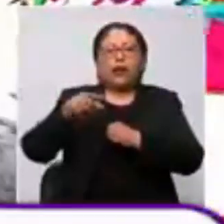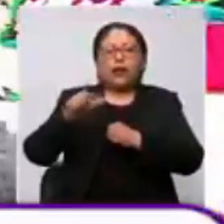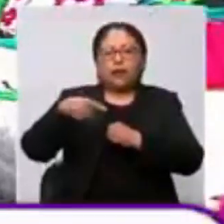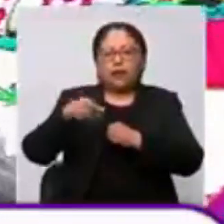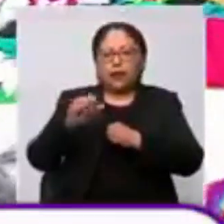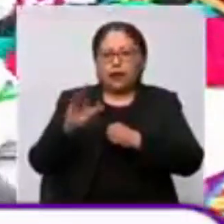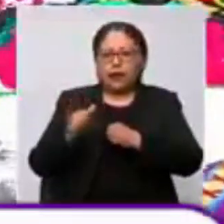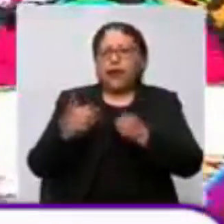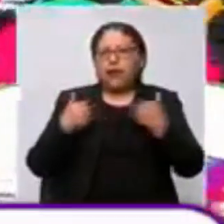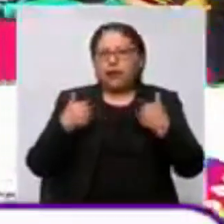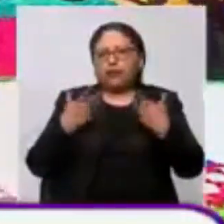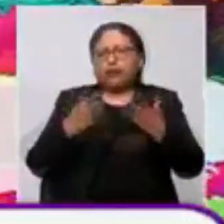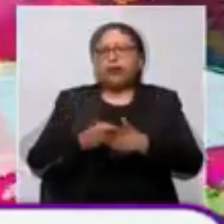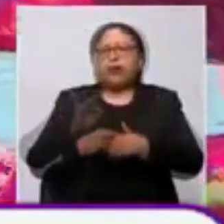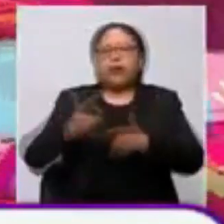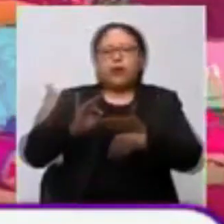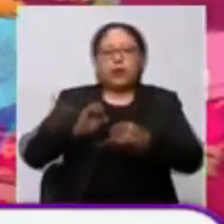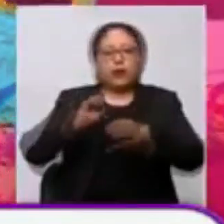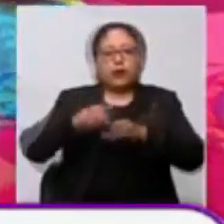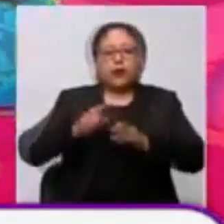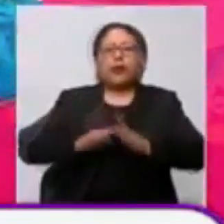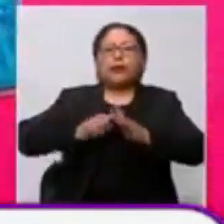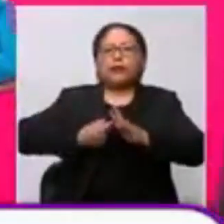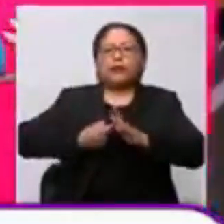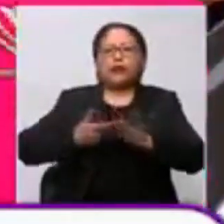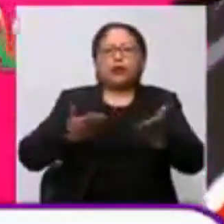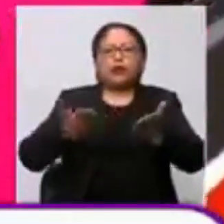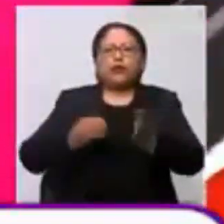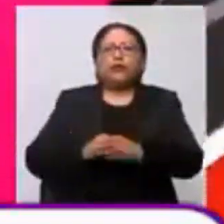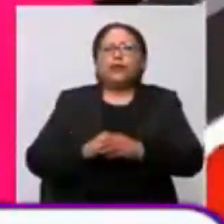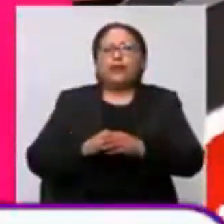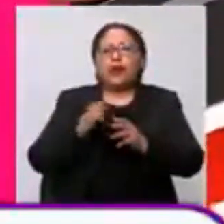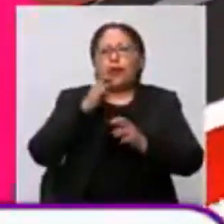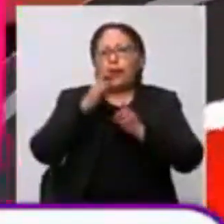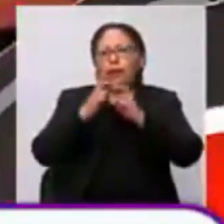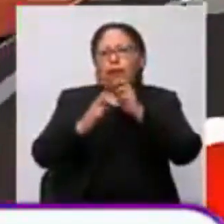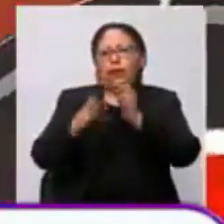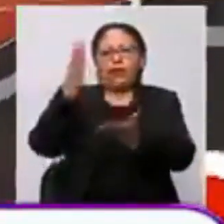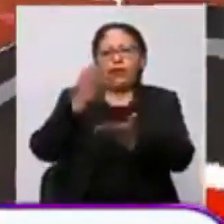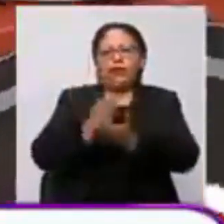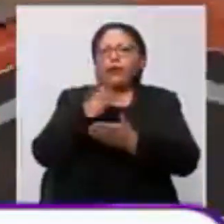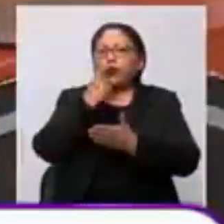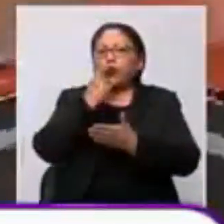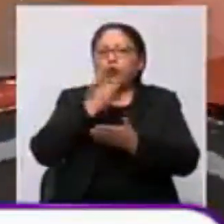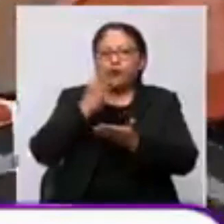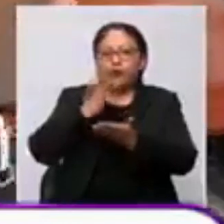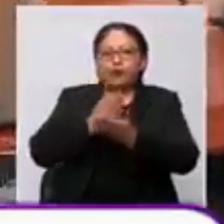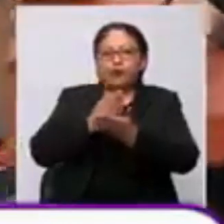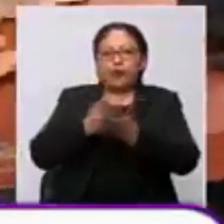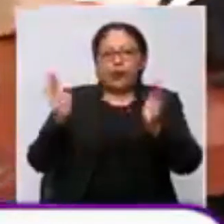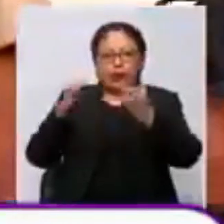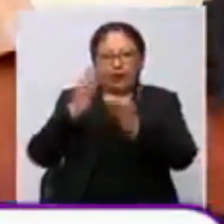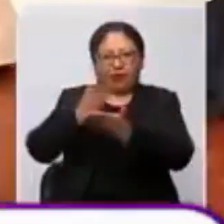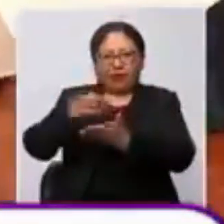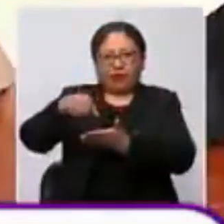estoy viniendo pues para invitarla a la feria en la estación central, el teléfico rojo, ahí estamos exponiendo